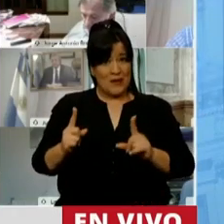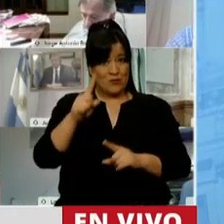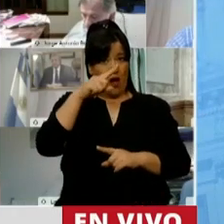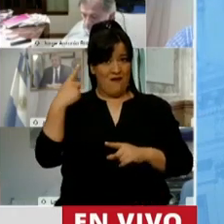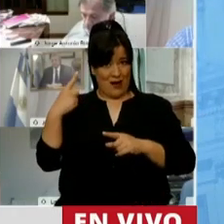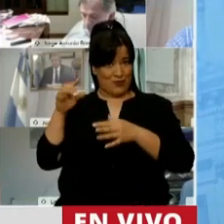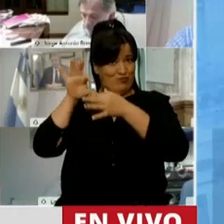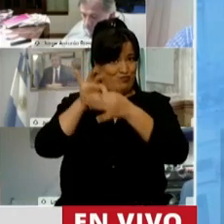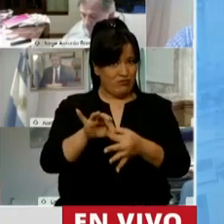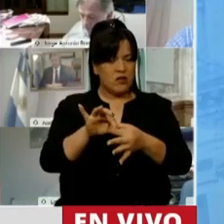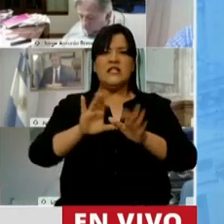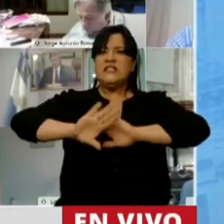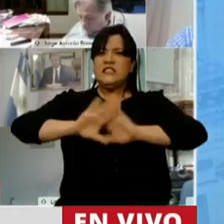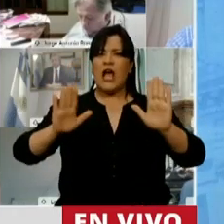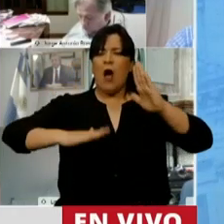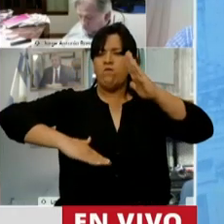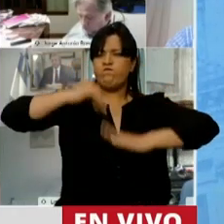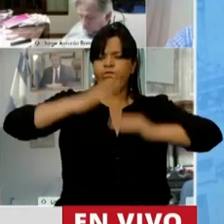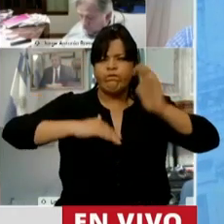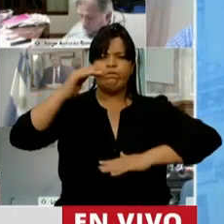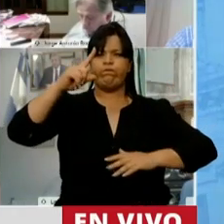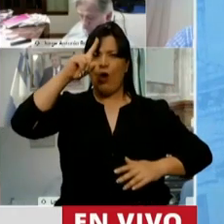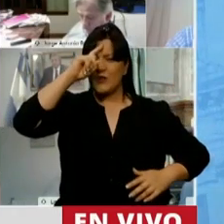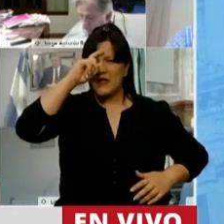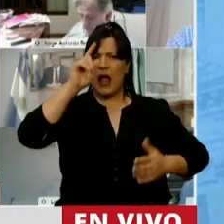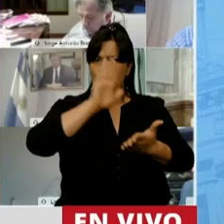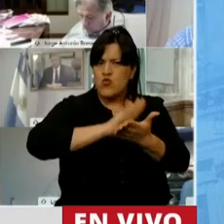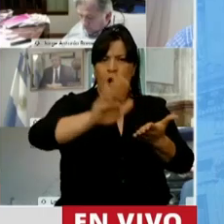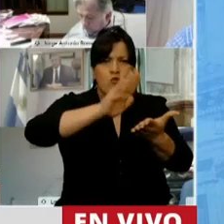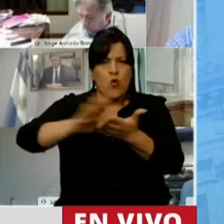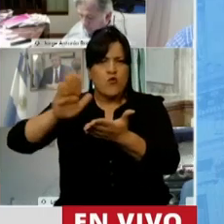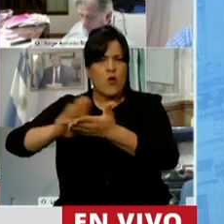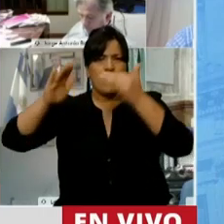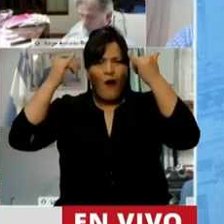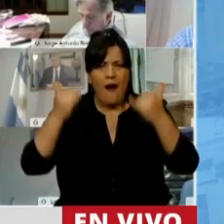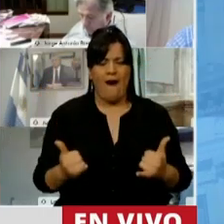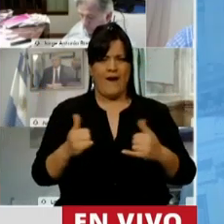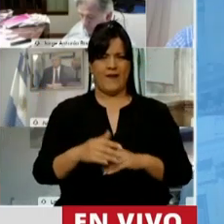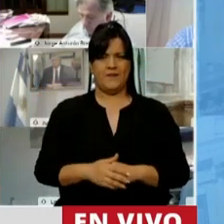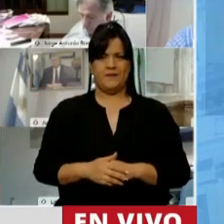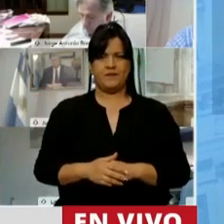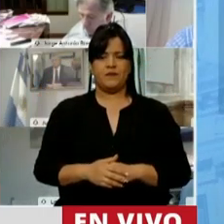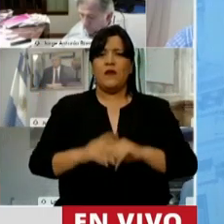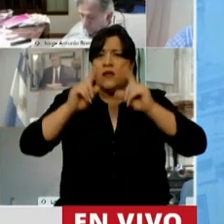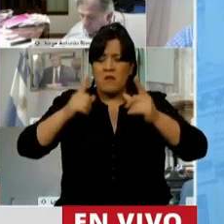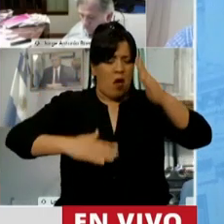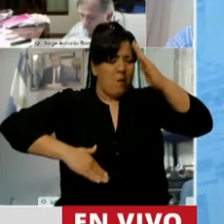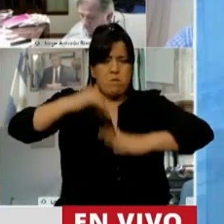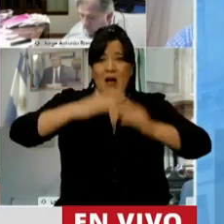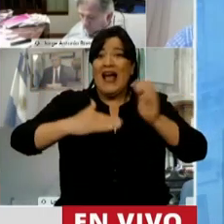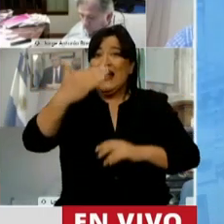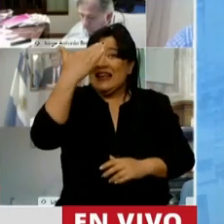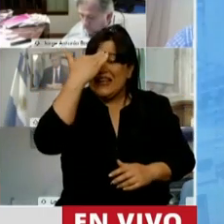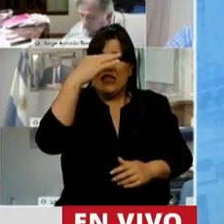se han construido en salud nuevos hospitales, se han construido más de 15